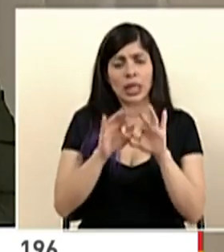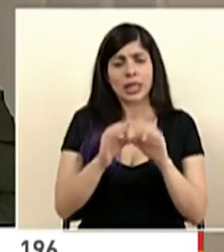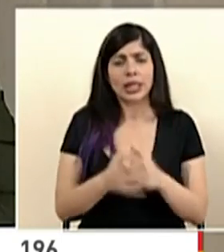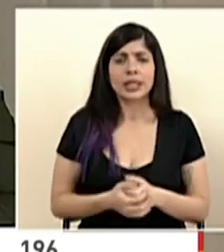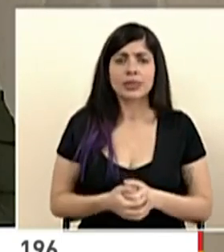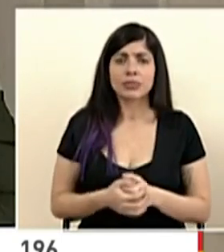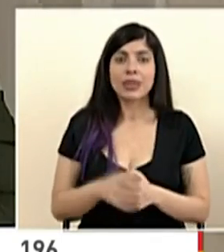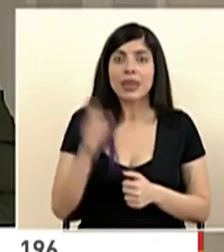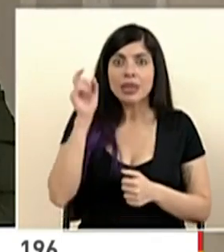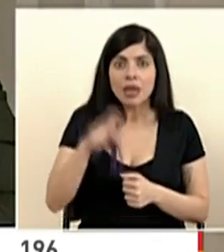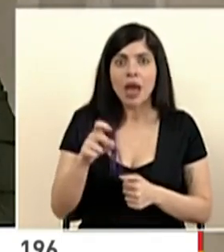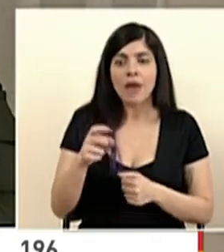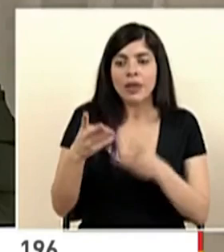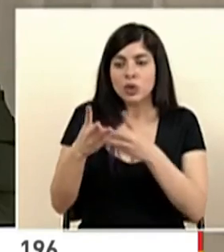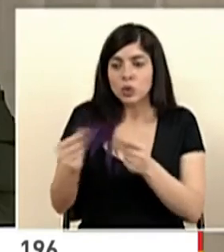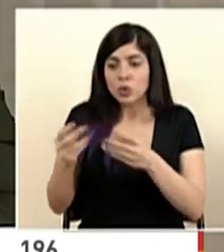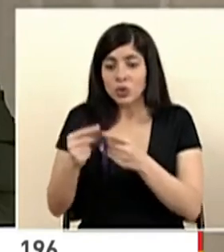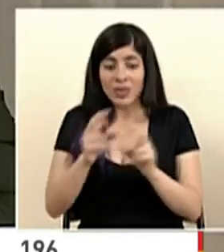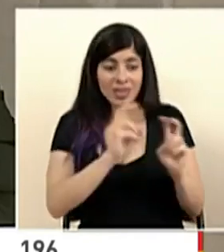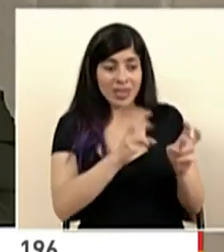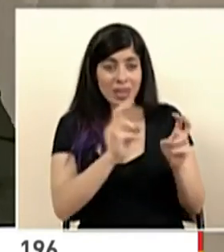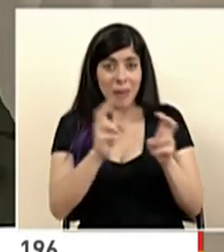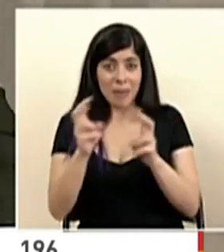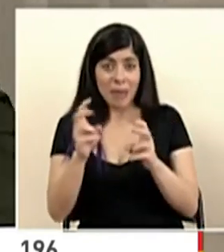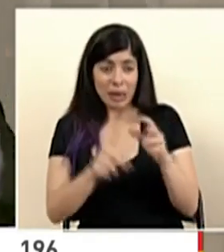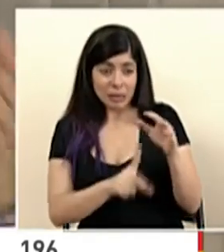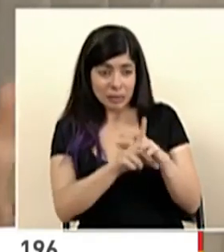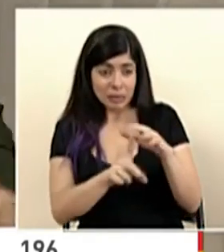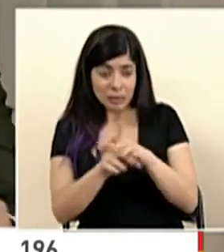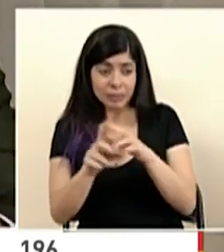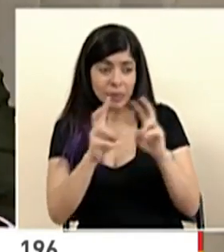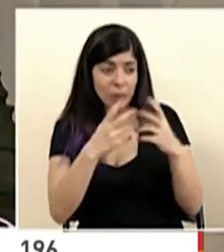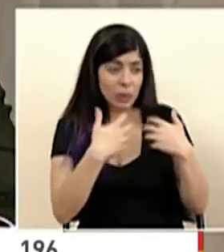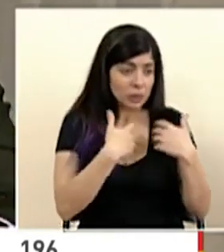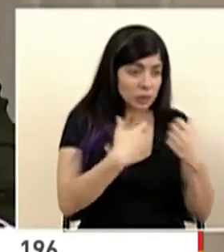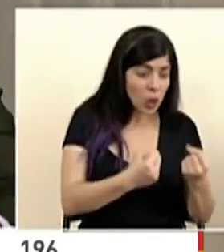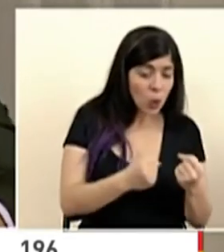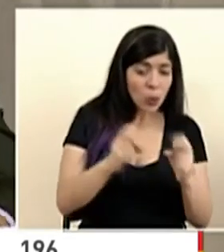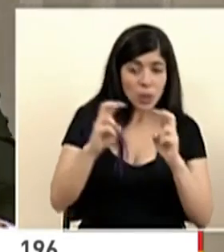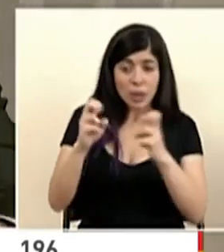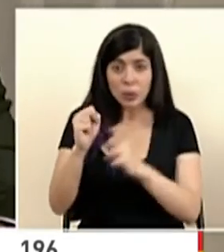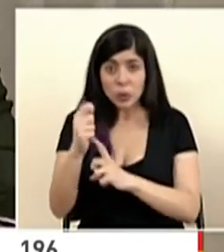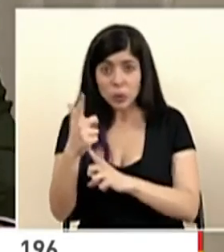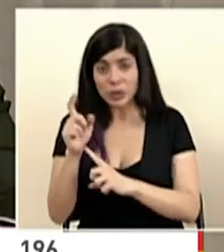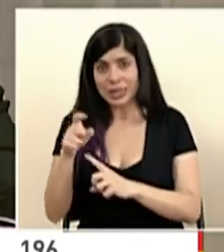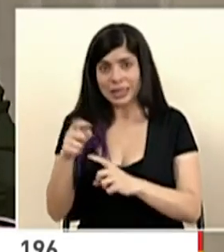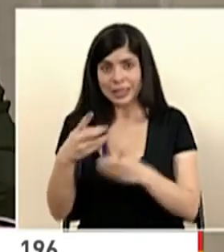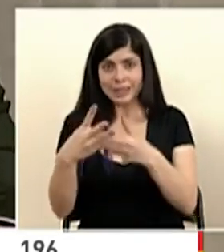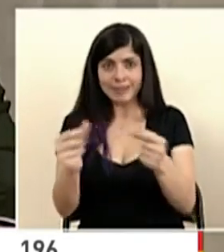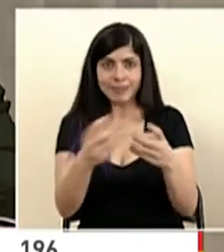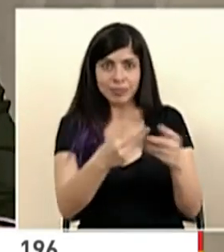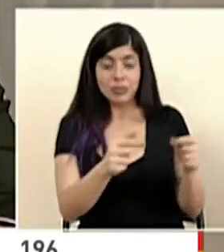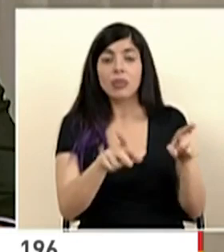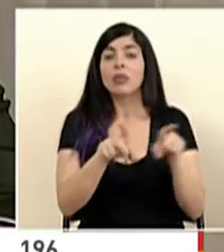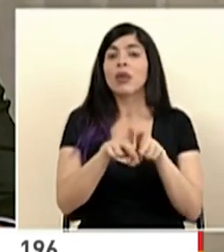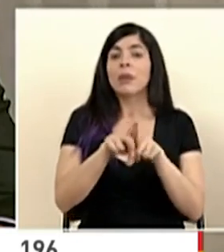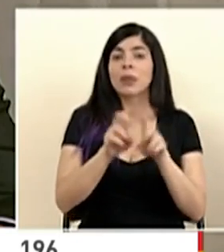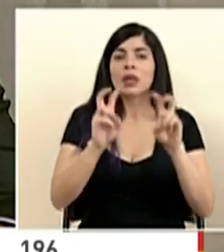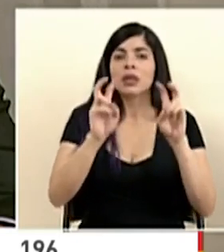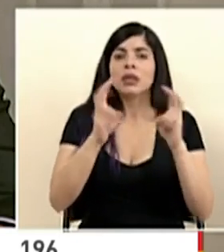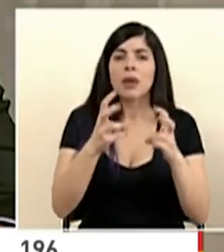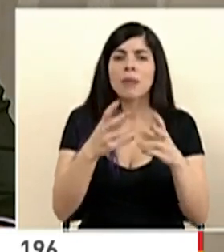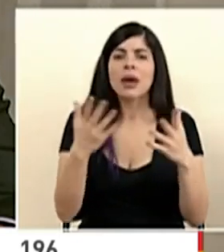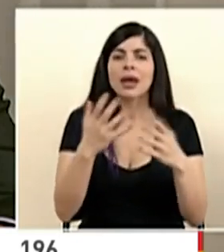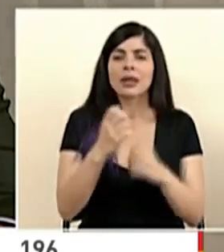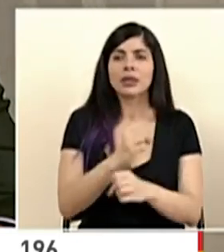que dar soluciones a los temas como los hemos venido dando, tanto en salud, tanto en lo social y ahora también en los temas de